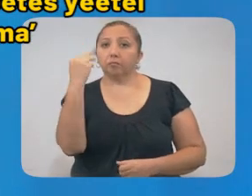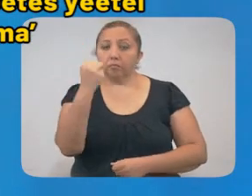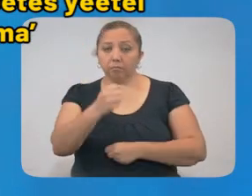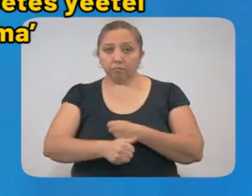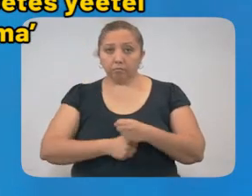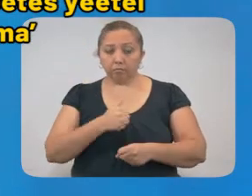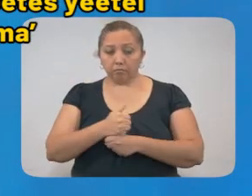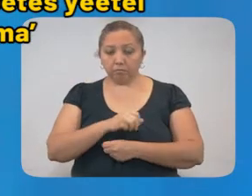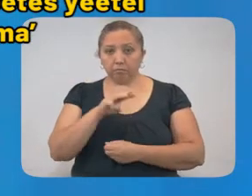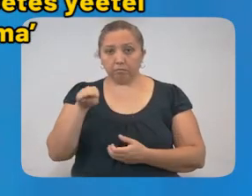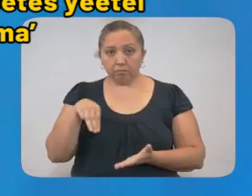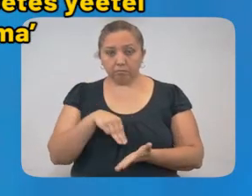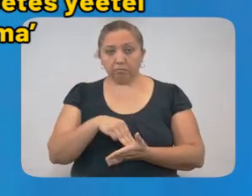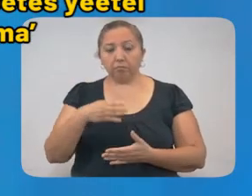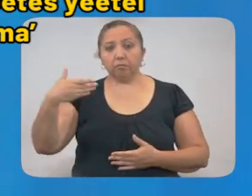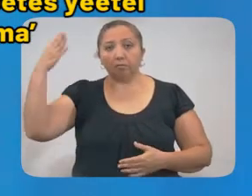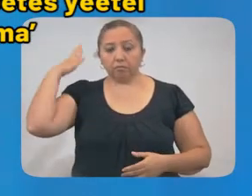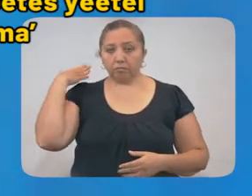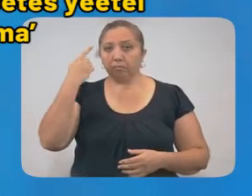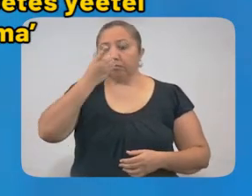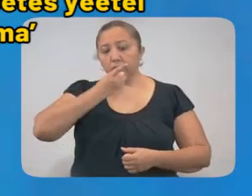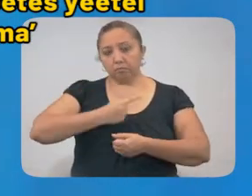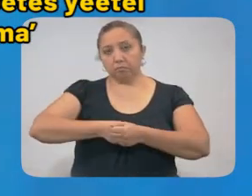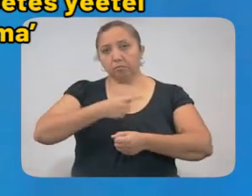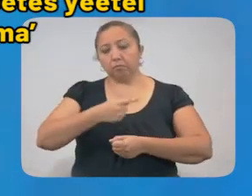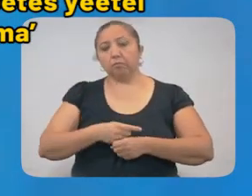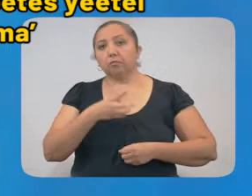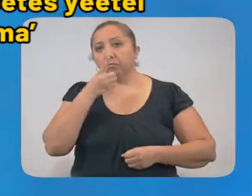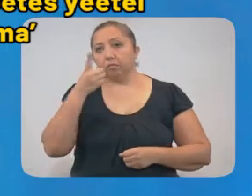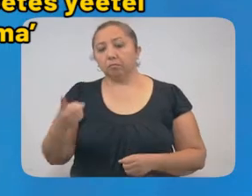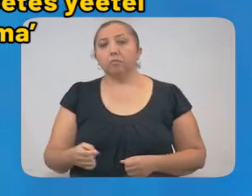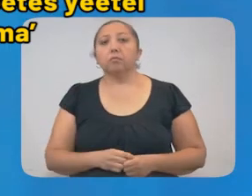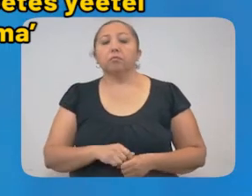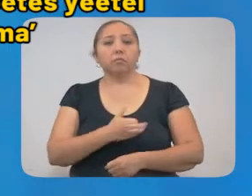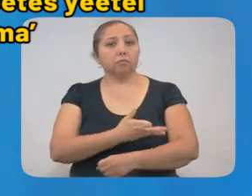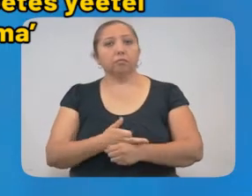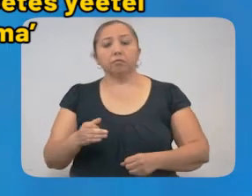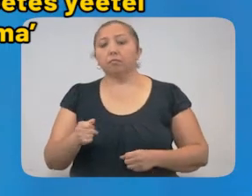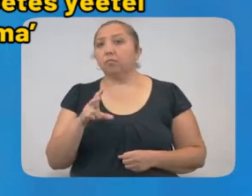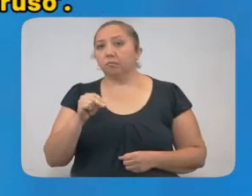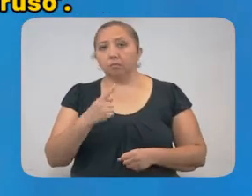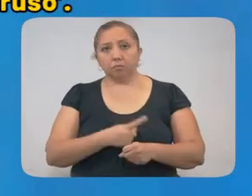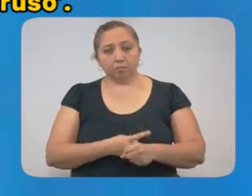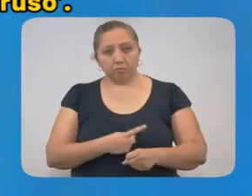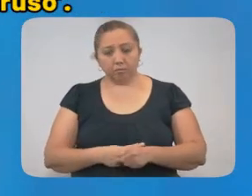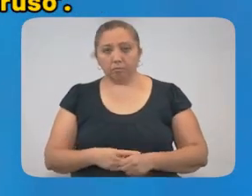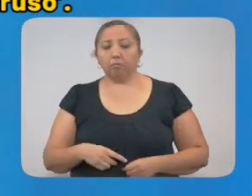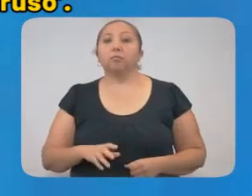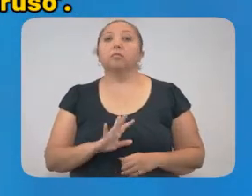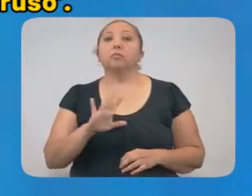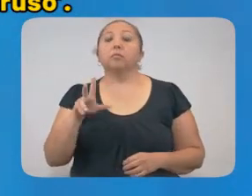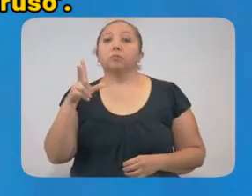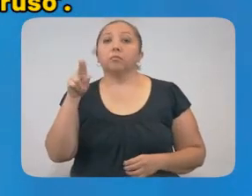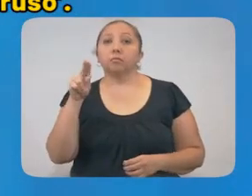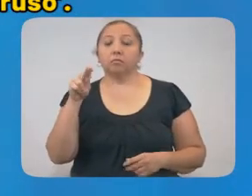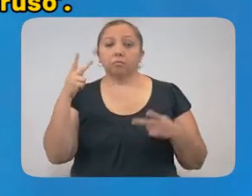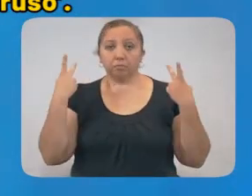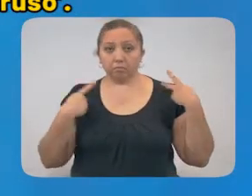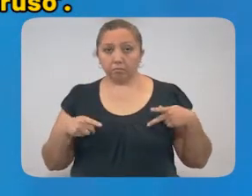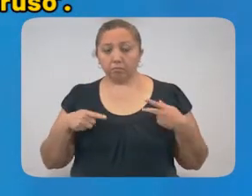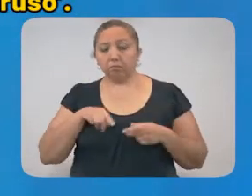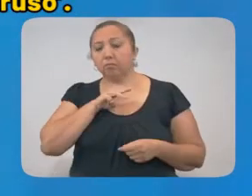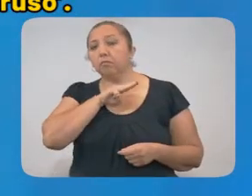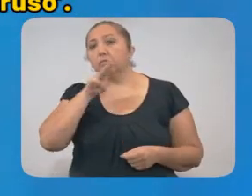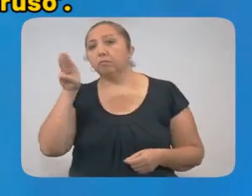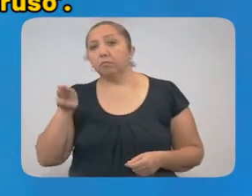de Mérida, con antecedente de diabetes e hipertensión. Sus contactos no tienen síntomas. En total, son 80 personas las